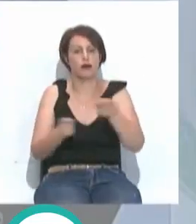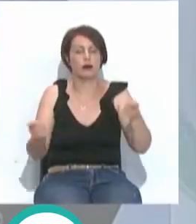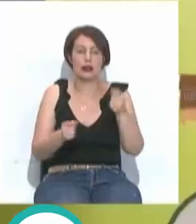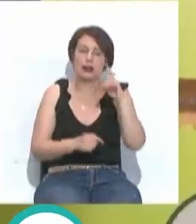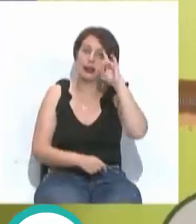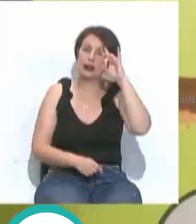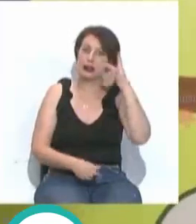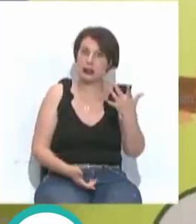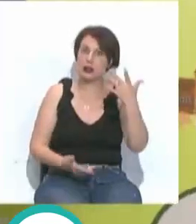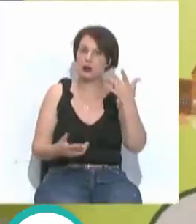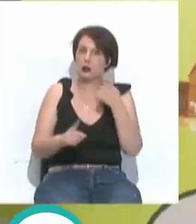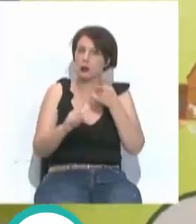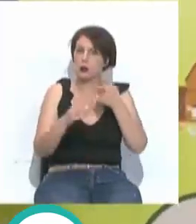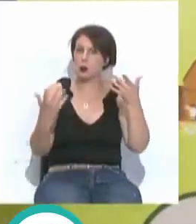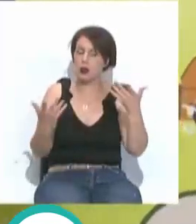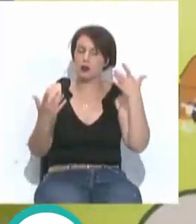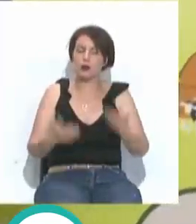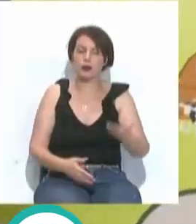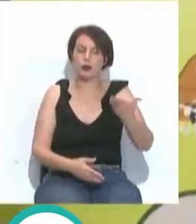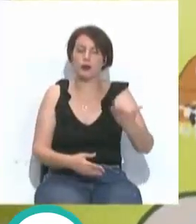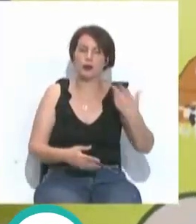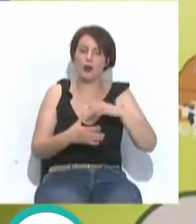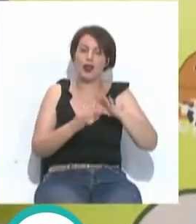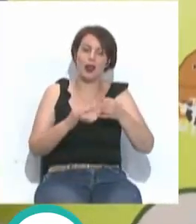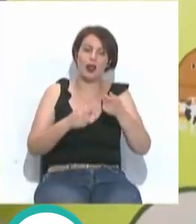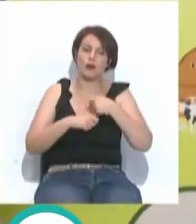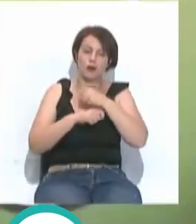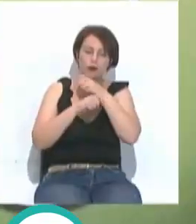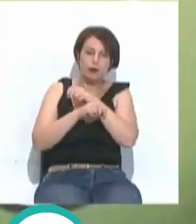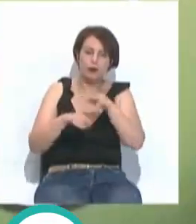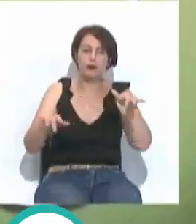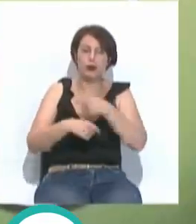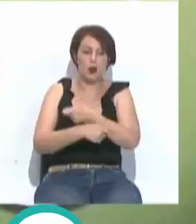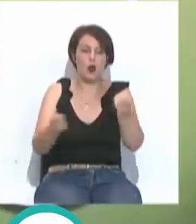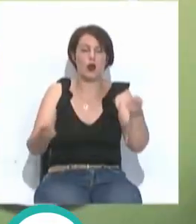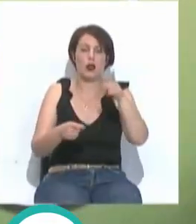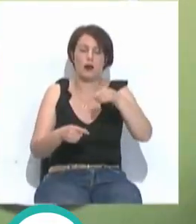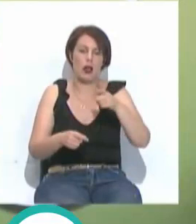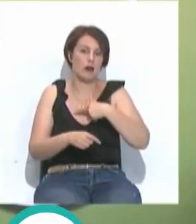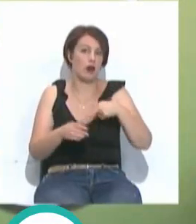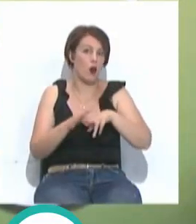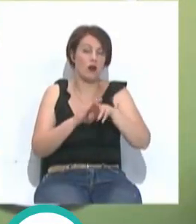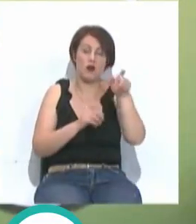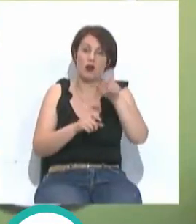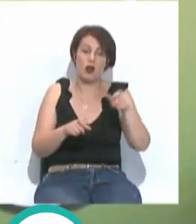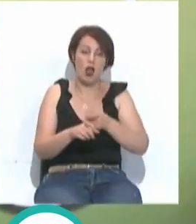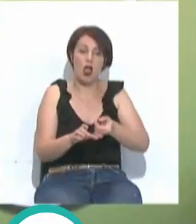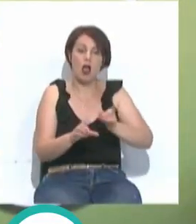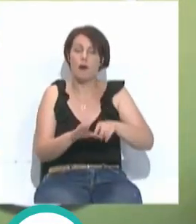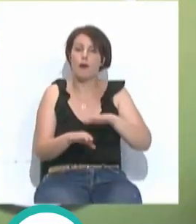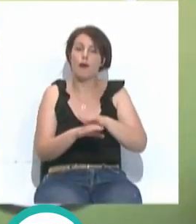una iniciativa que persigue divulgar la importancia de la cadena de distribución y todos los recursos y personas que intervienen en ella para